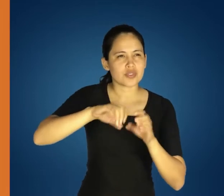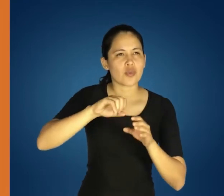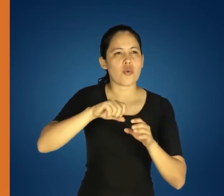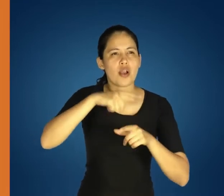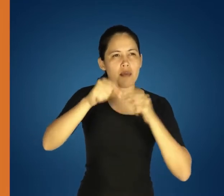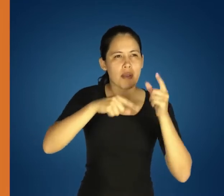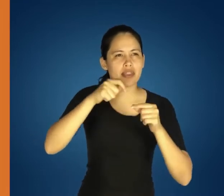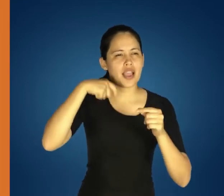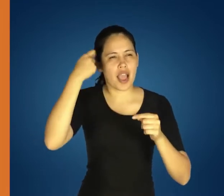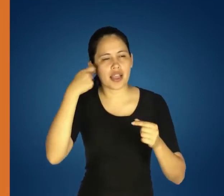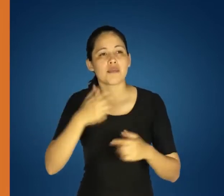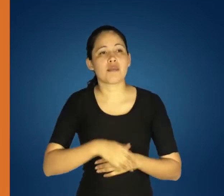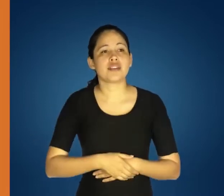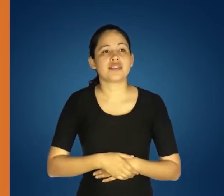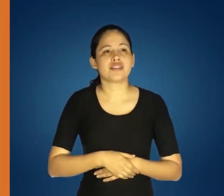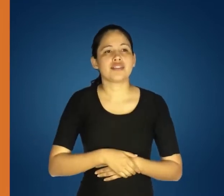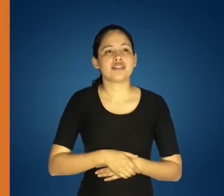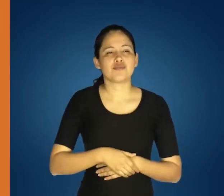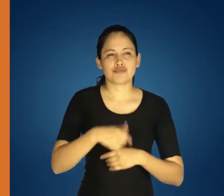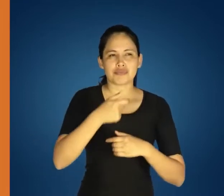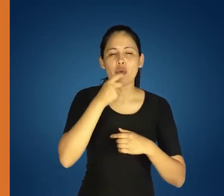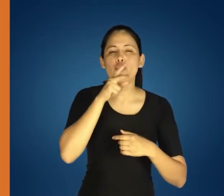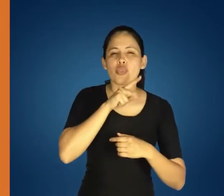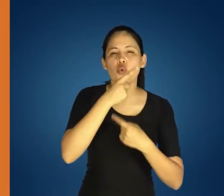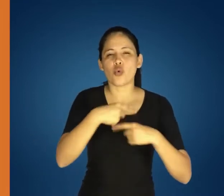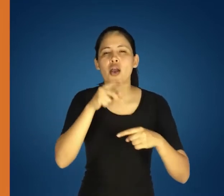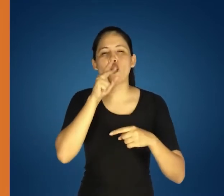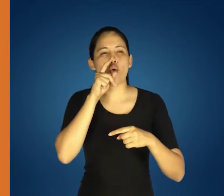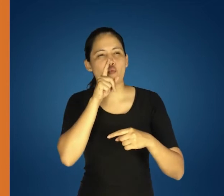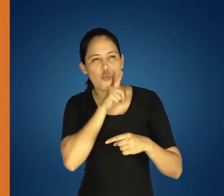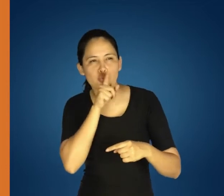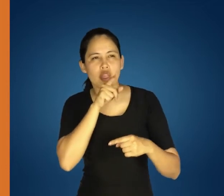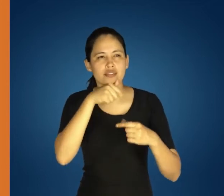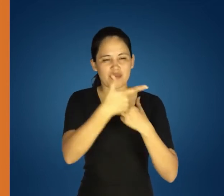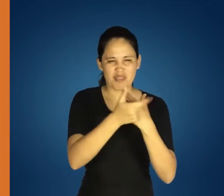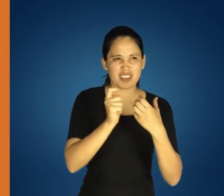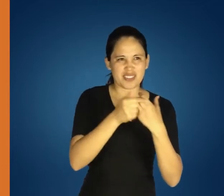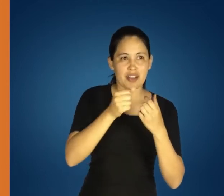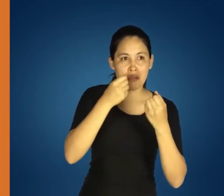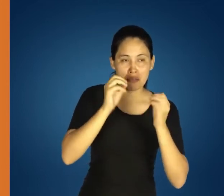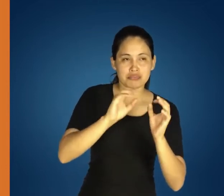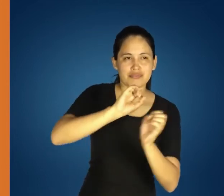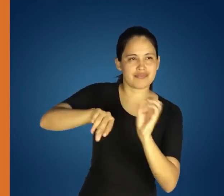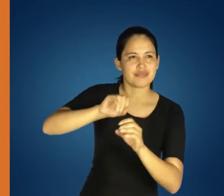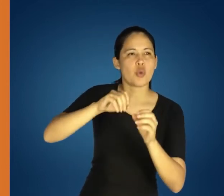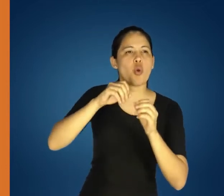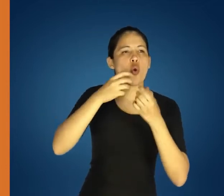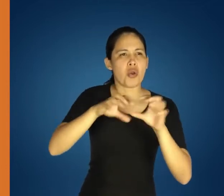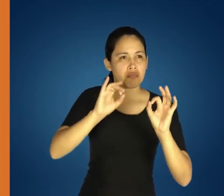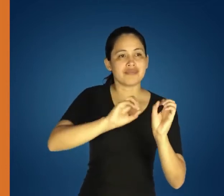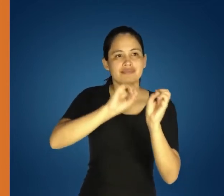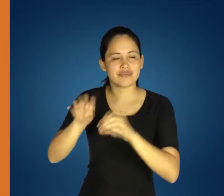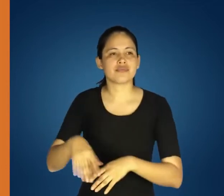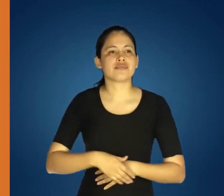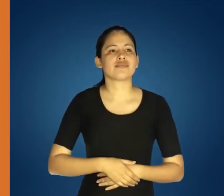material orgánico y cómo lo obtengo? Son residuos de plantas y animales Lo obtenemos reciclando